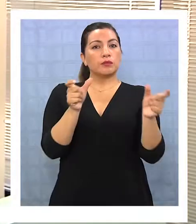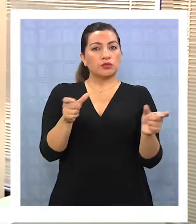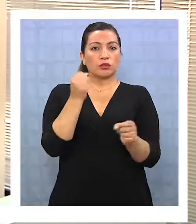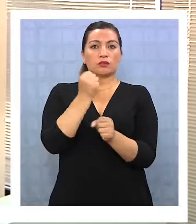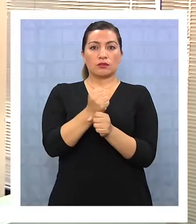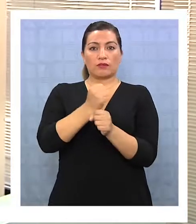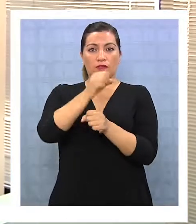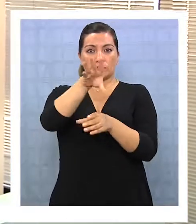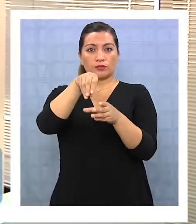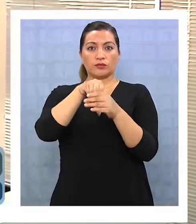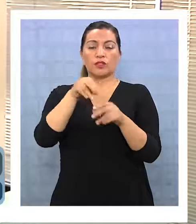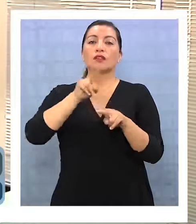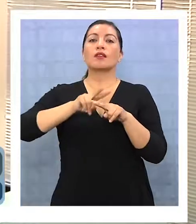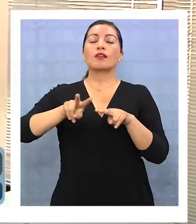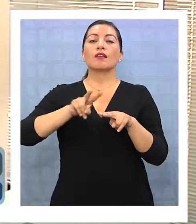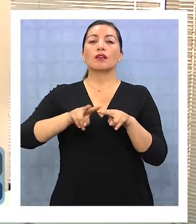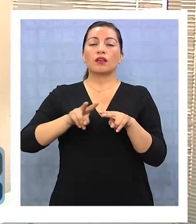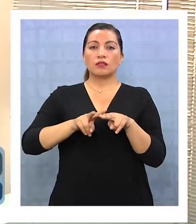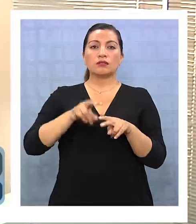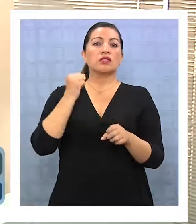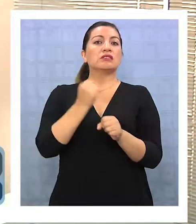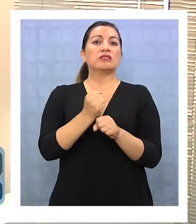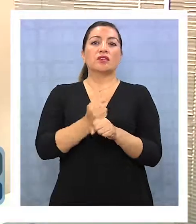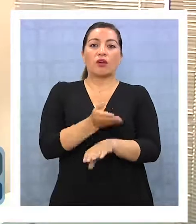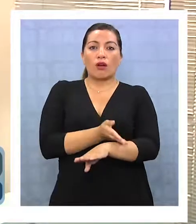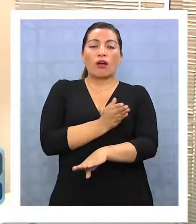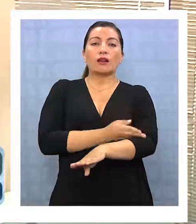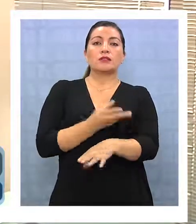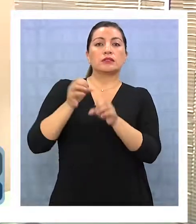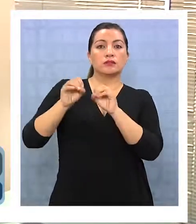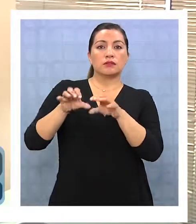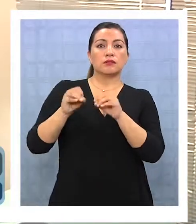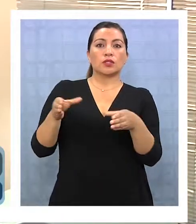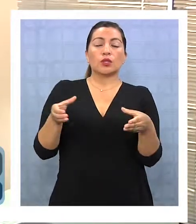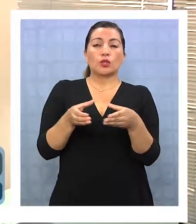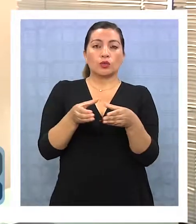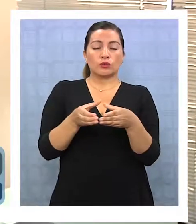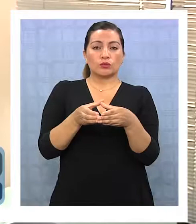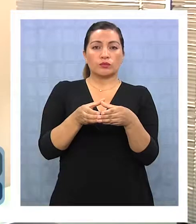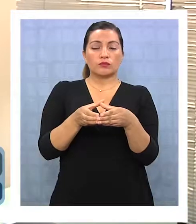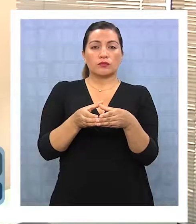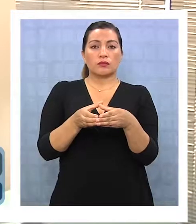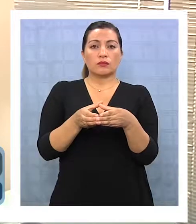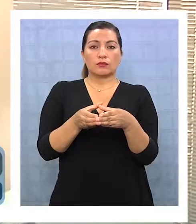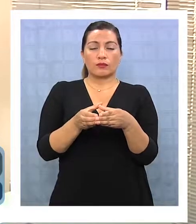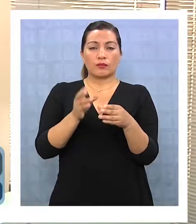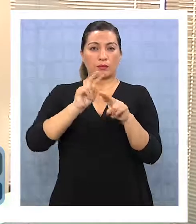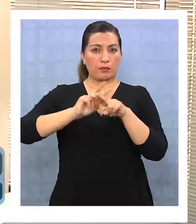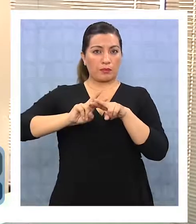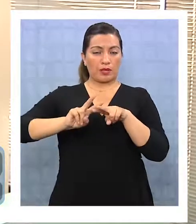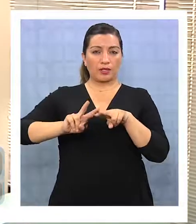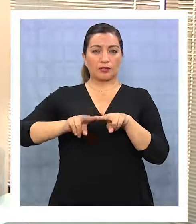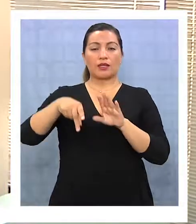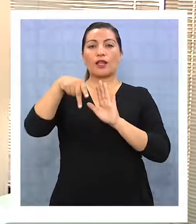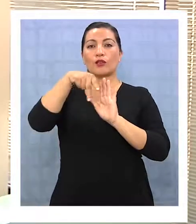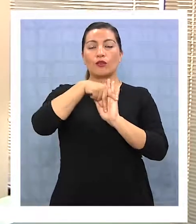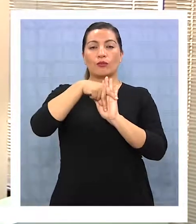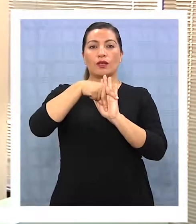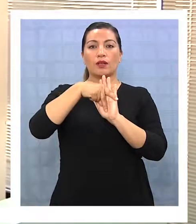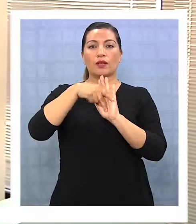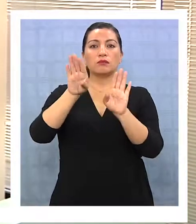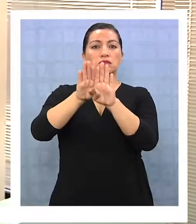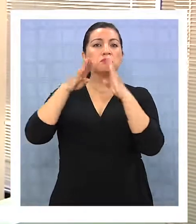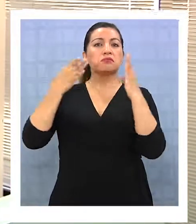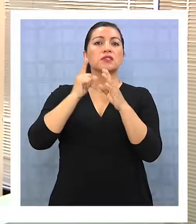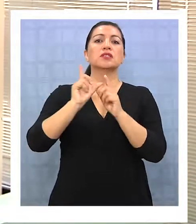realice las funciones que han sido entrenadas de acuerdo a los comités paritarios de seguridad para poder hacer la normativa de salir con